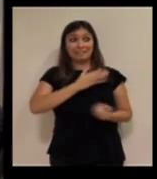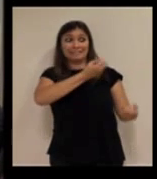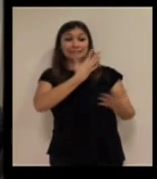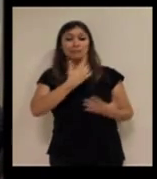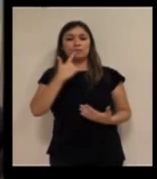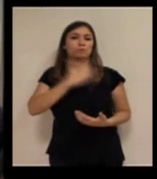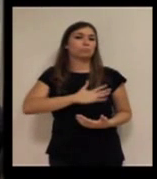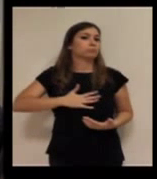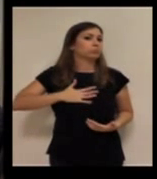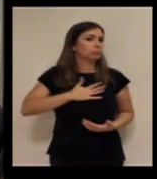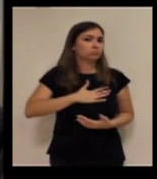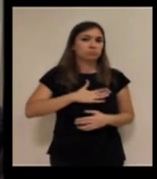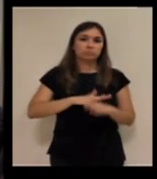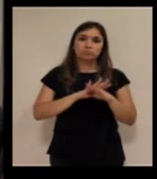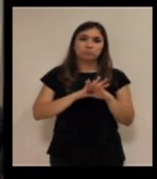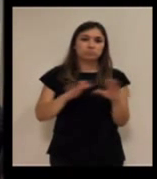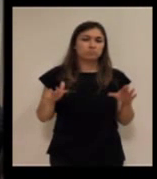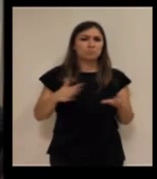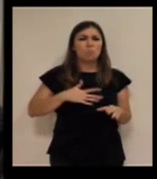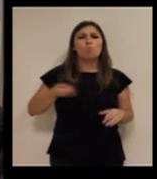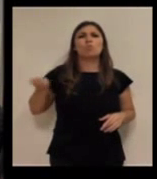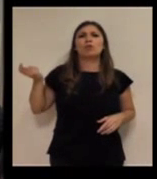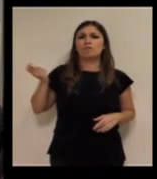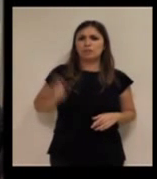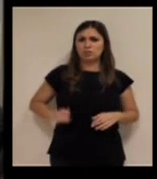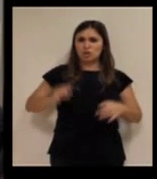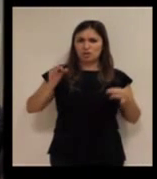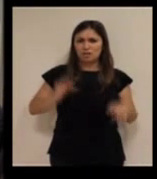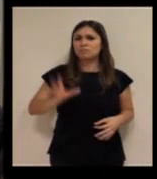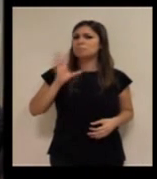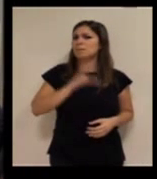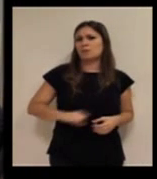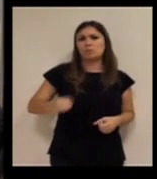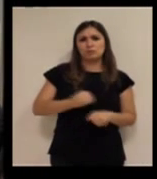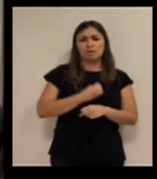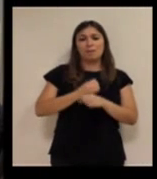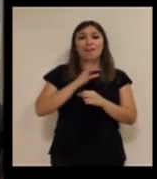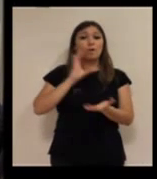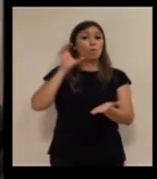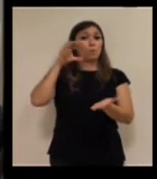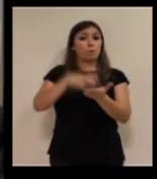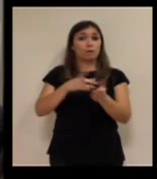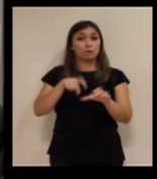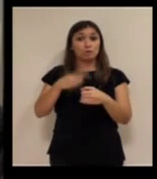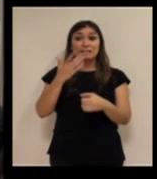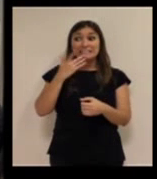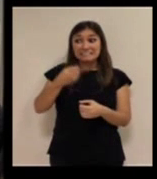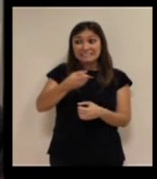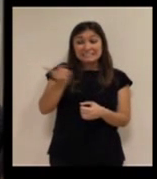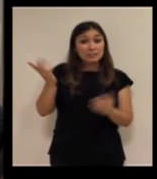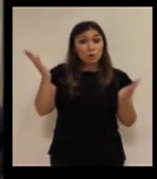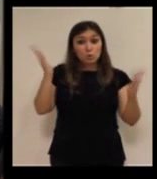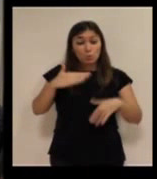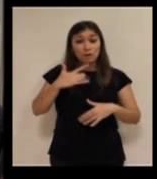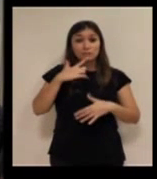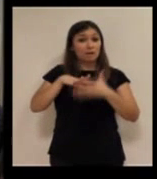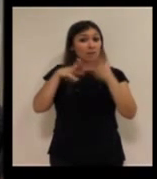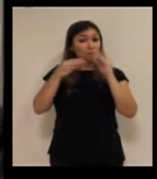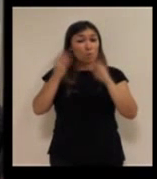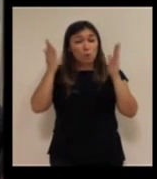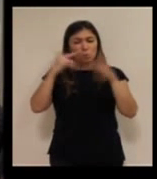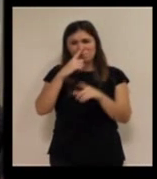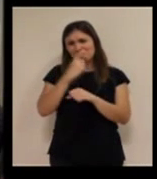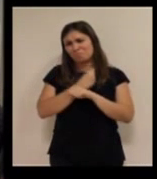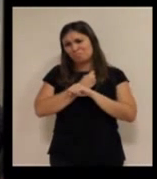algo que a nosotros nos causa una gran satisfacción tenemos profesionales magníficos trabajando en el centro que si no llegase por estas